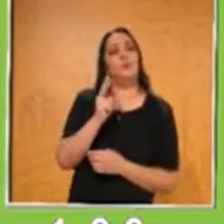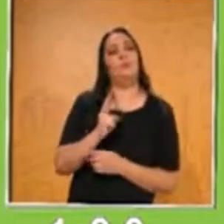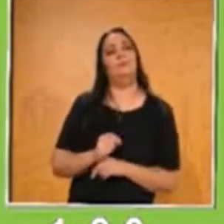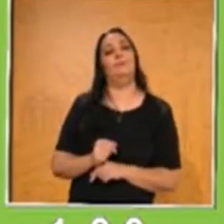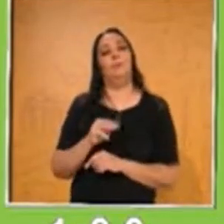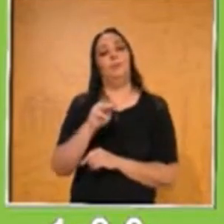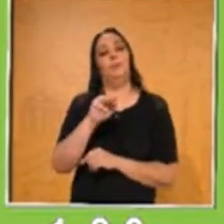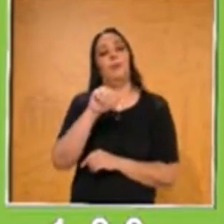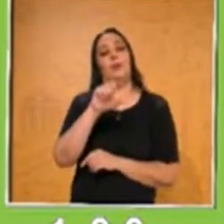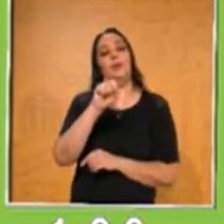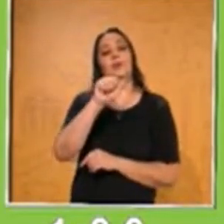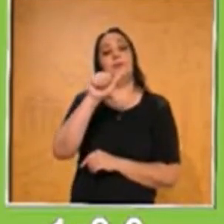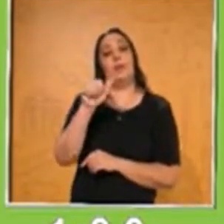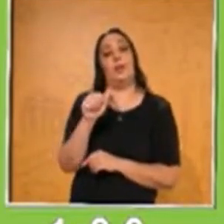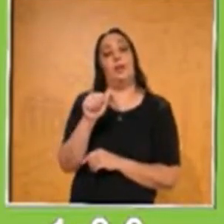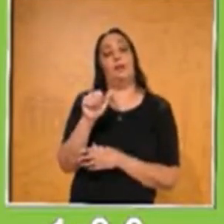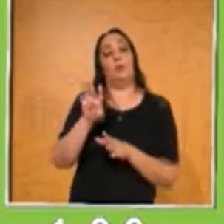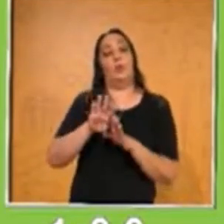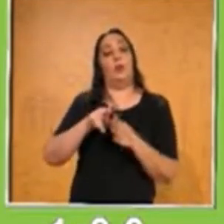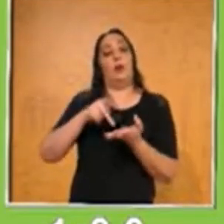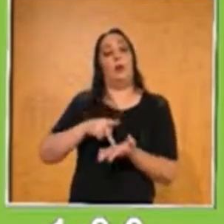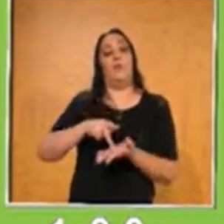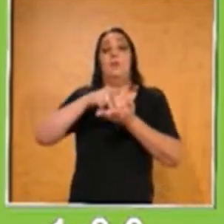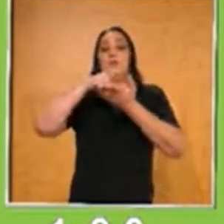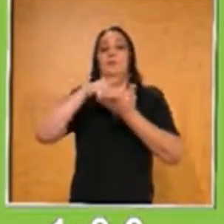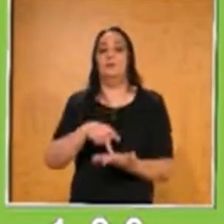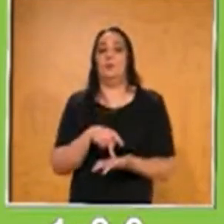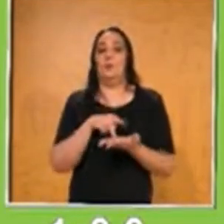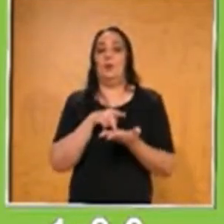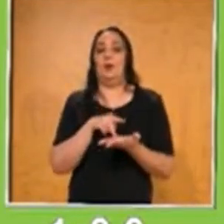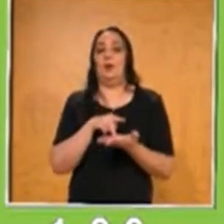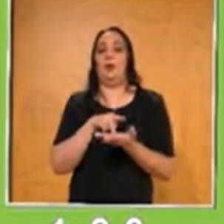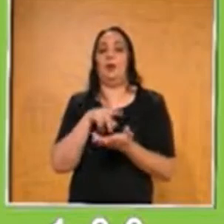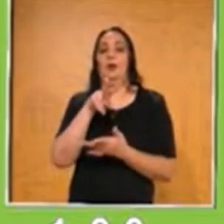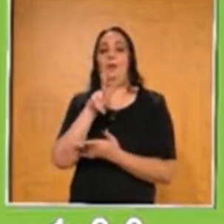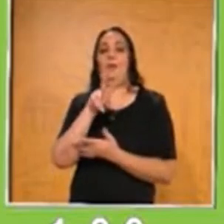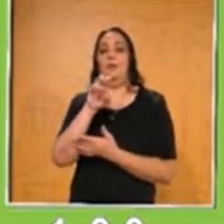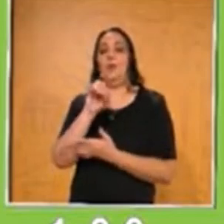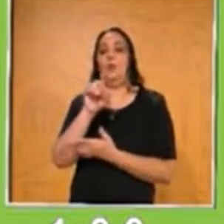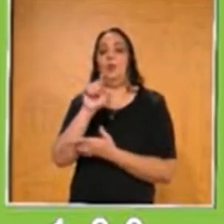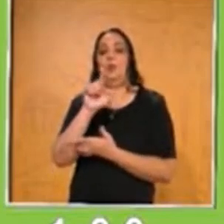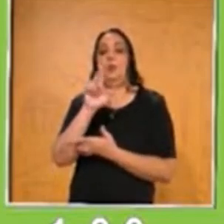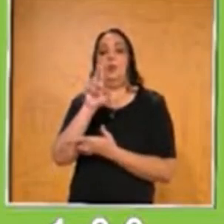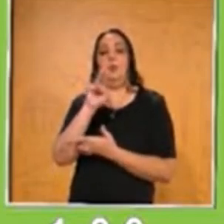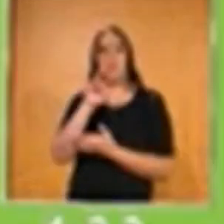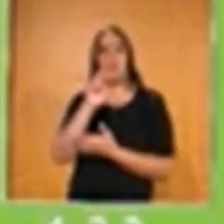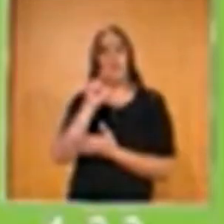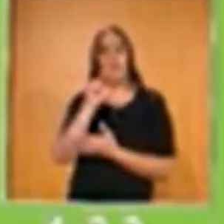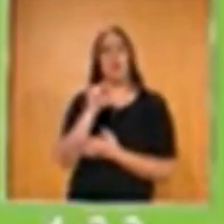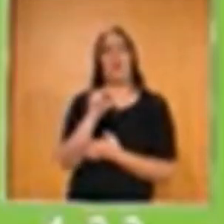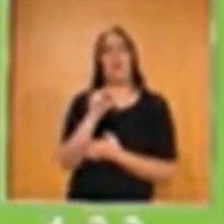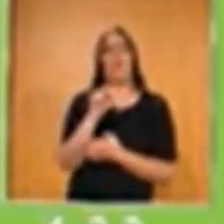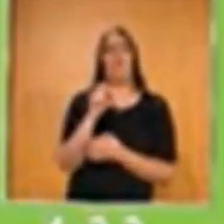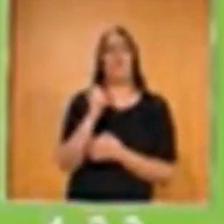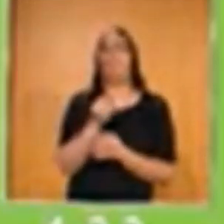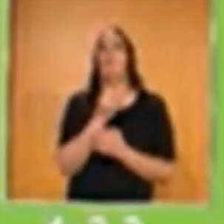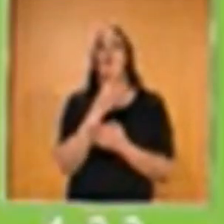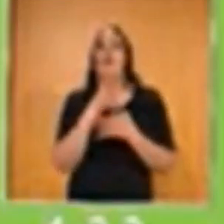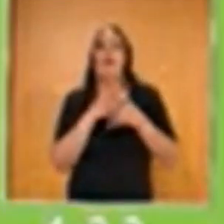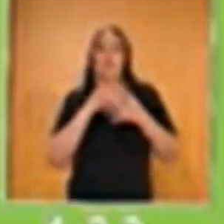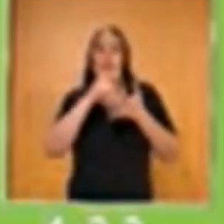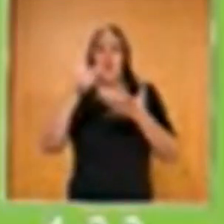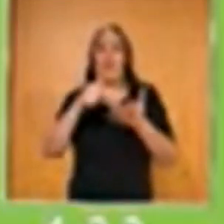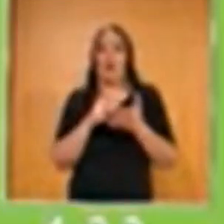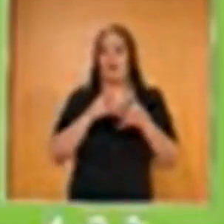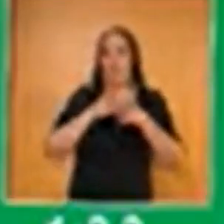se mide con la báscula, con una báscula, y el volumen con el espacio que ocupa un objeto. Vamos a pasar ahora sí